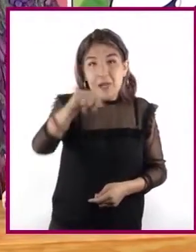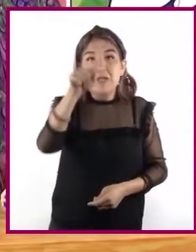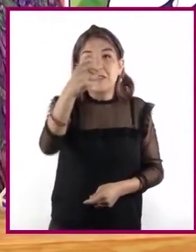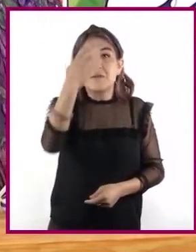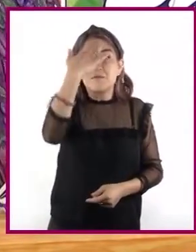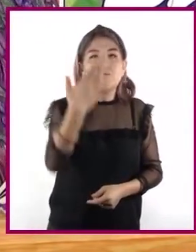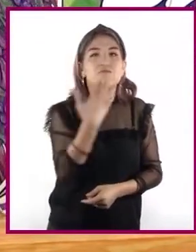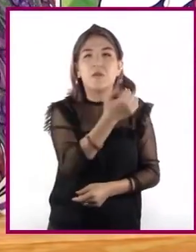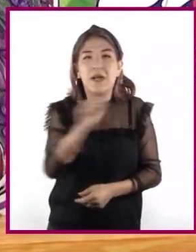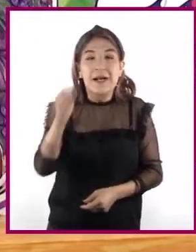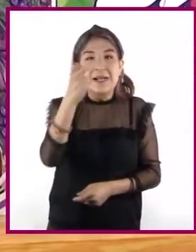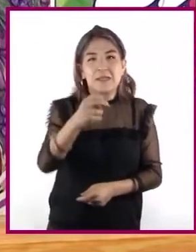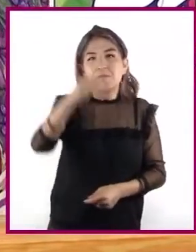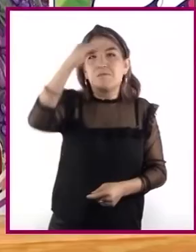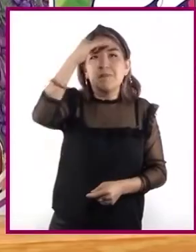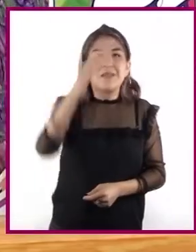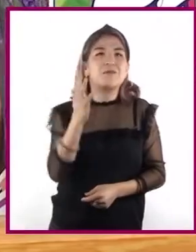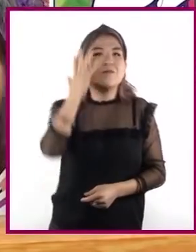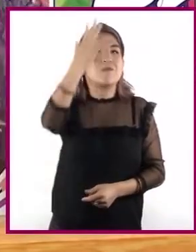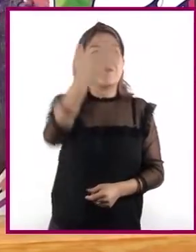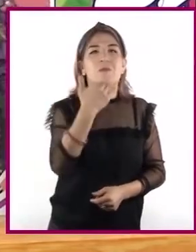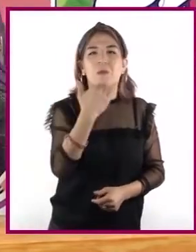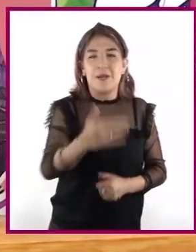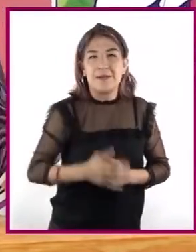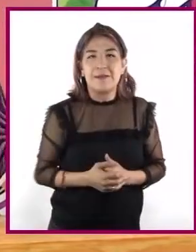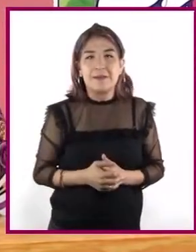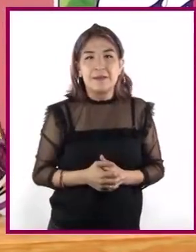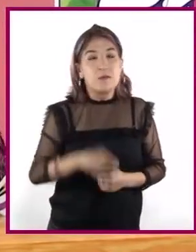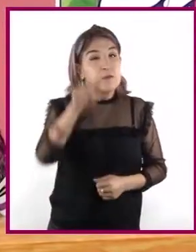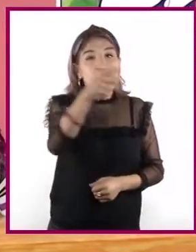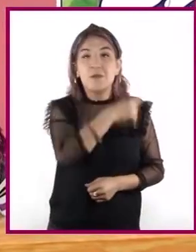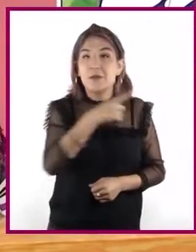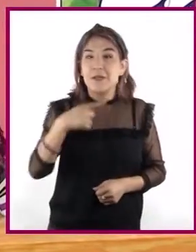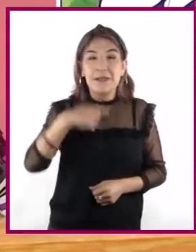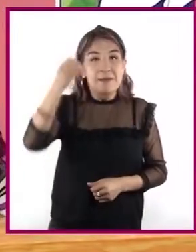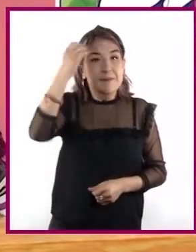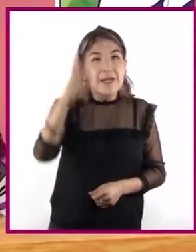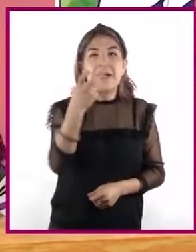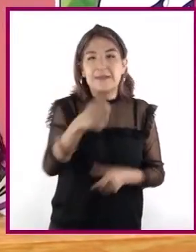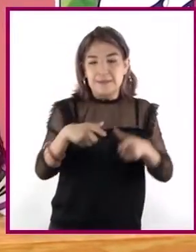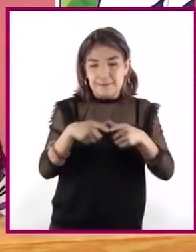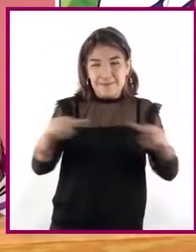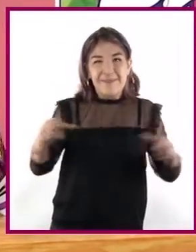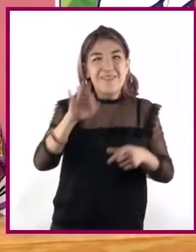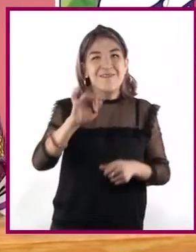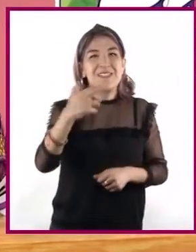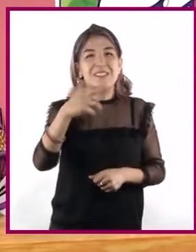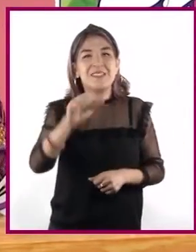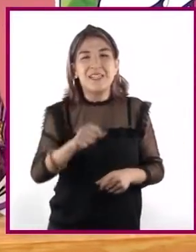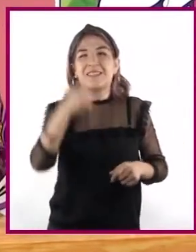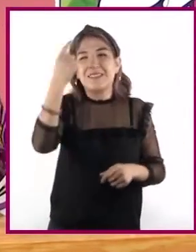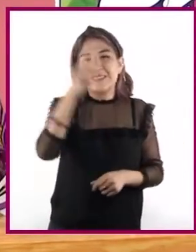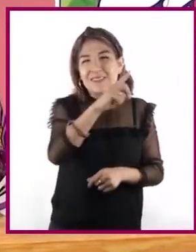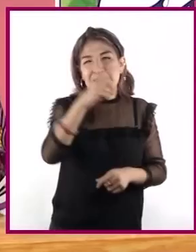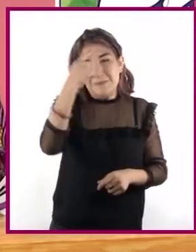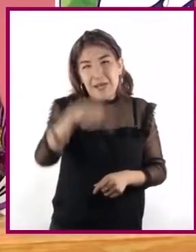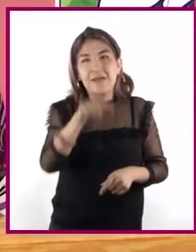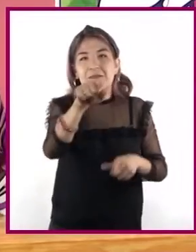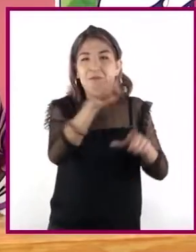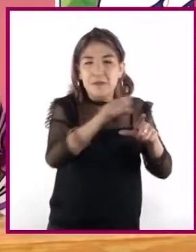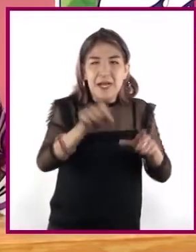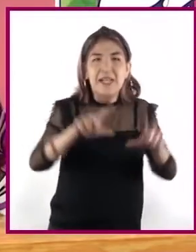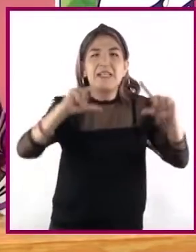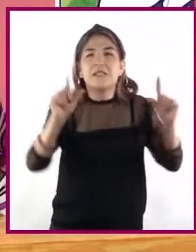superiores del pensamiento. No olviden que elaborar fichas de trabajo, de paráfrasis, resumen